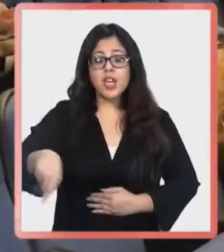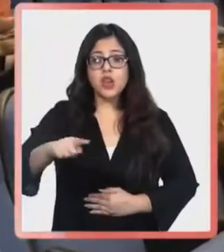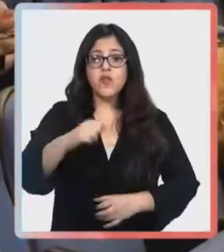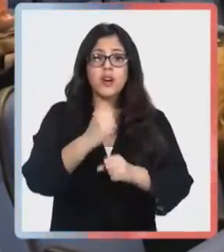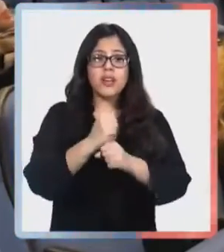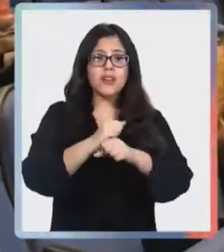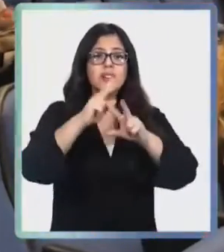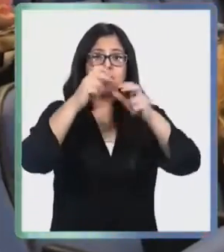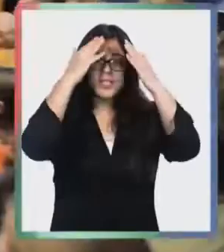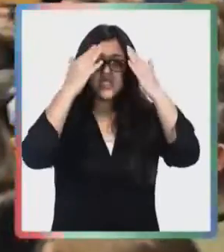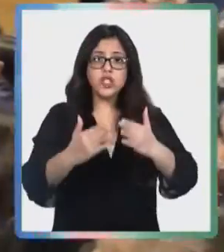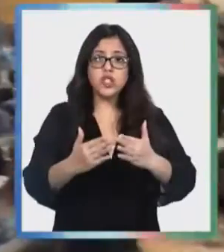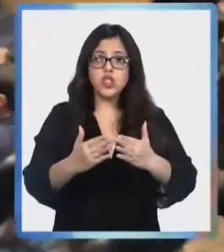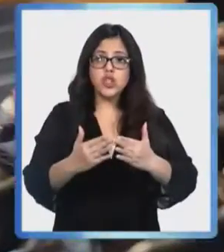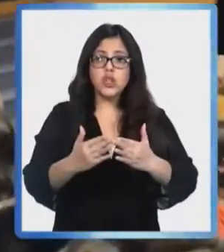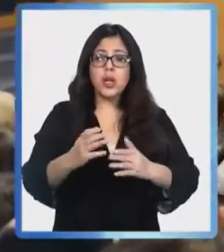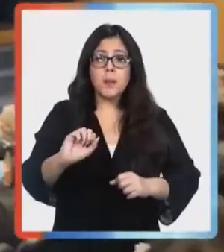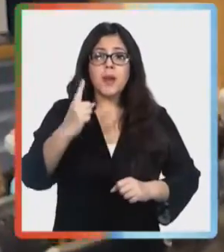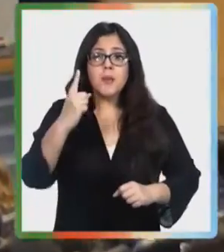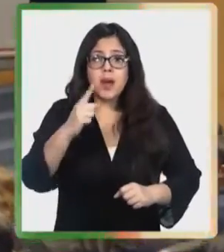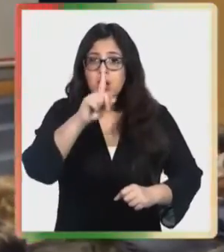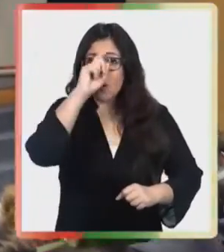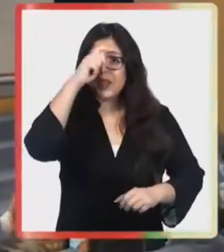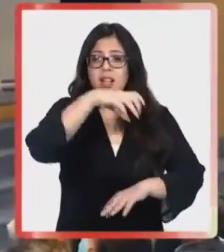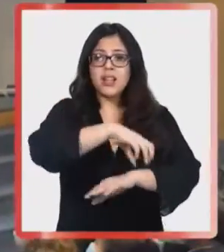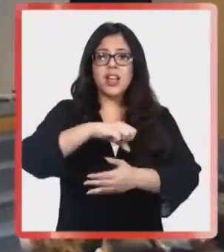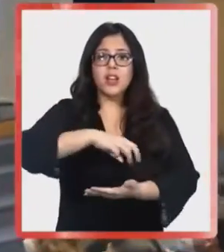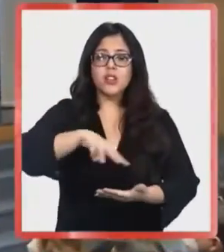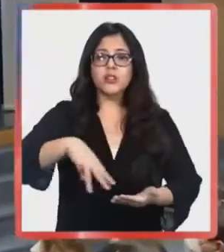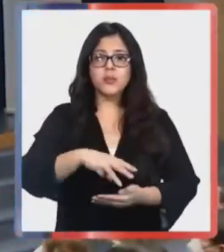Se desempeñarán en atención primaria y hospitales de todo el Maule. ¡Gracias!